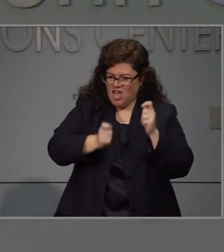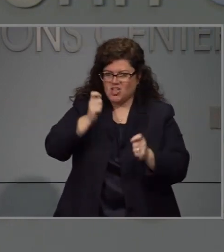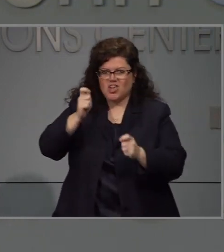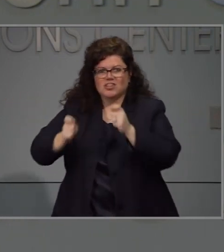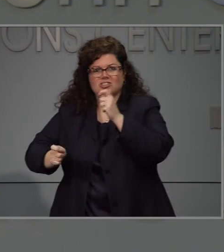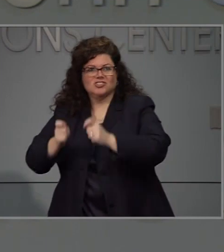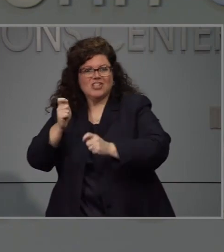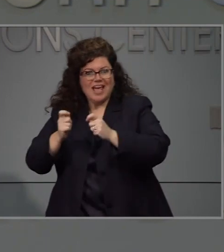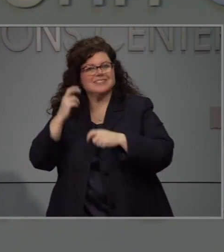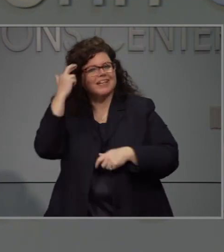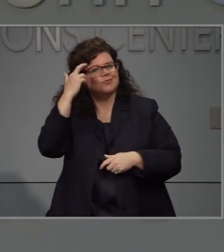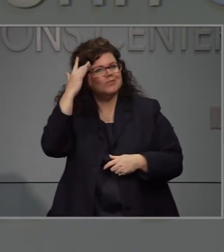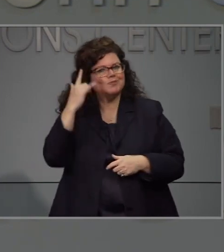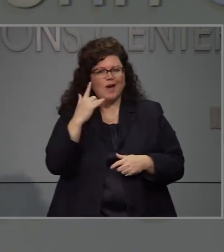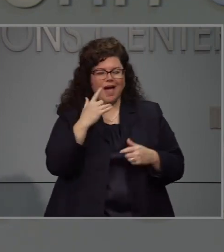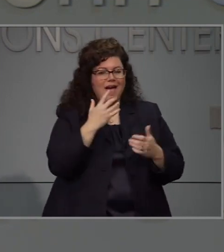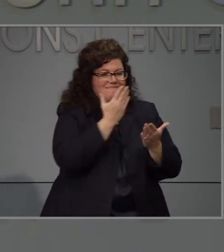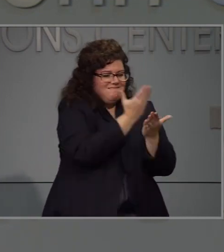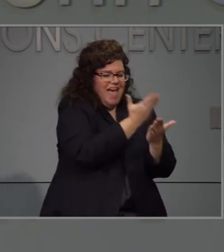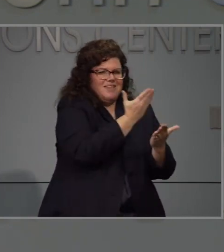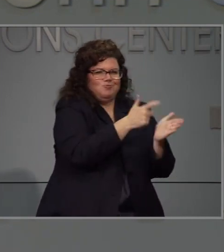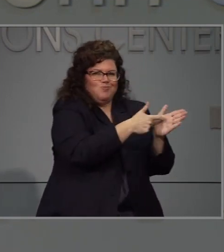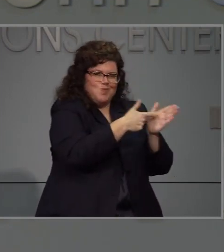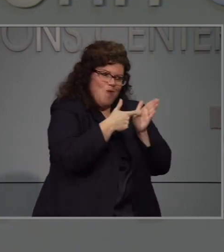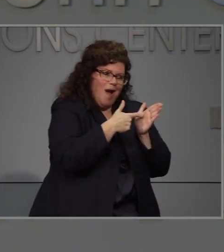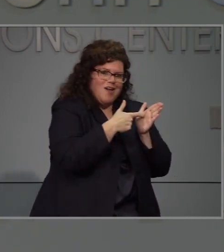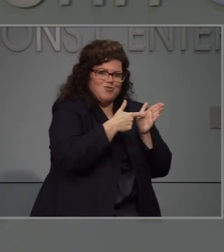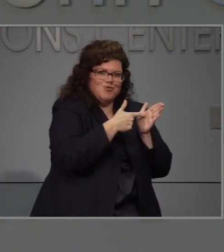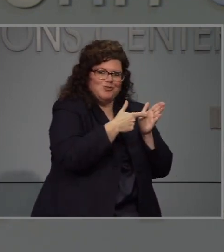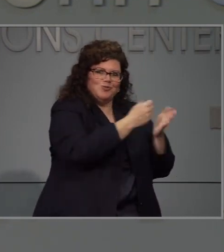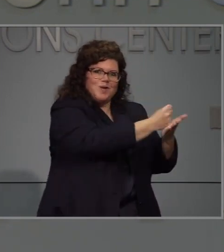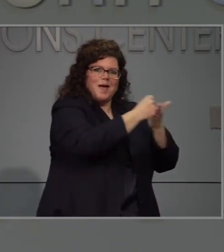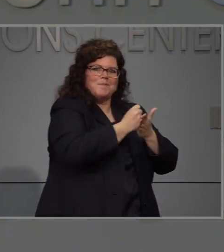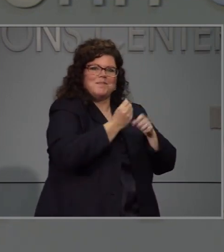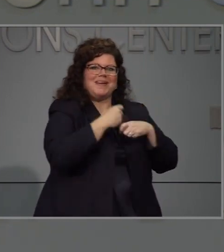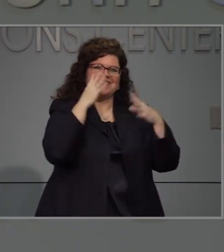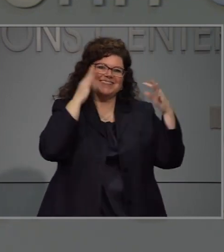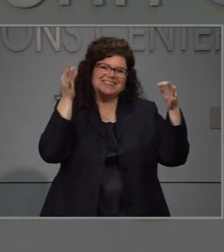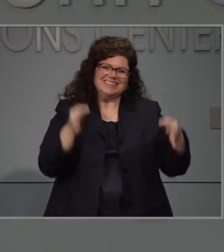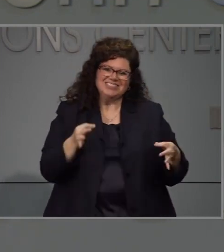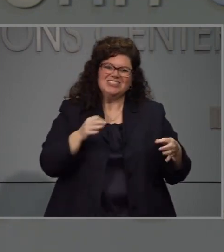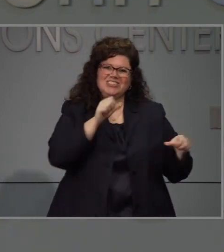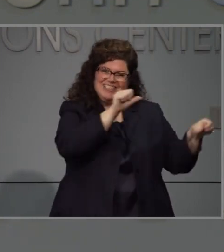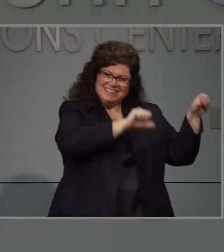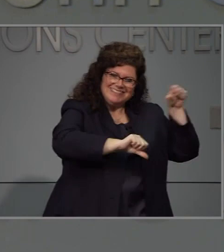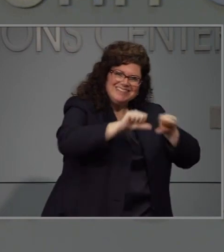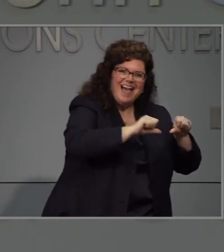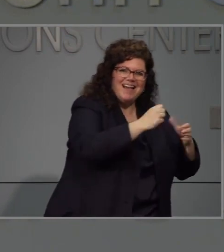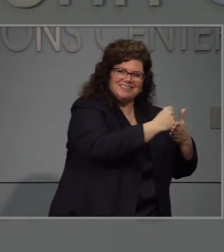viendo los hechos la información científica para que eso nos guíe en nuestras decisiones.